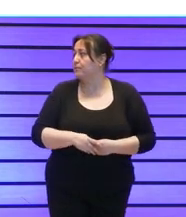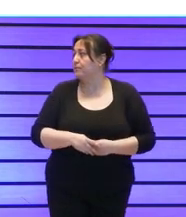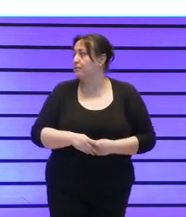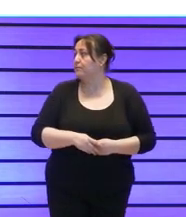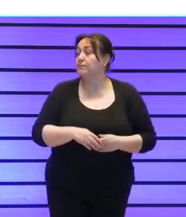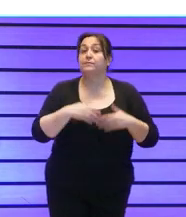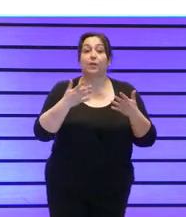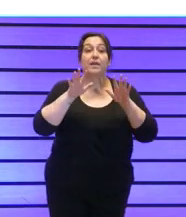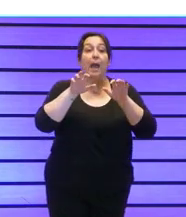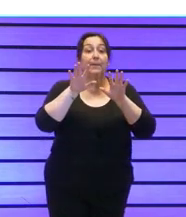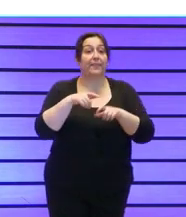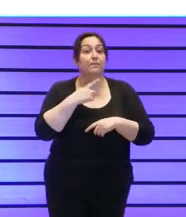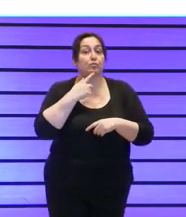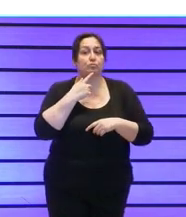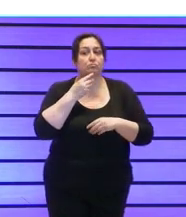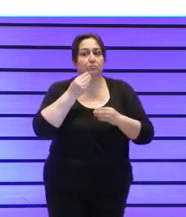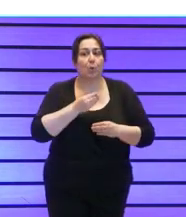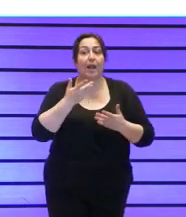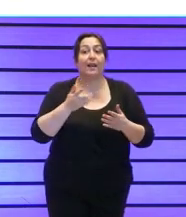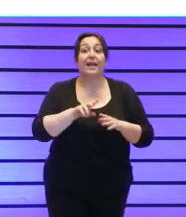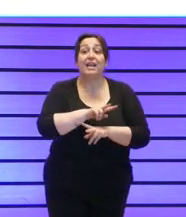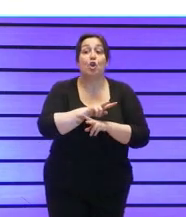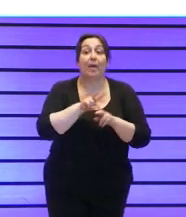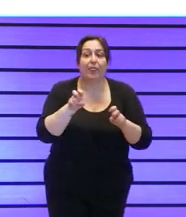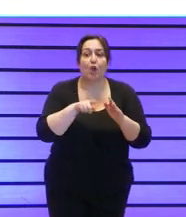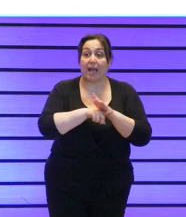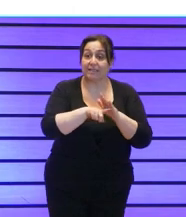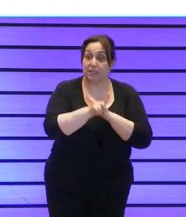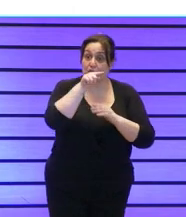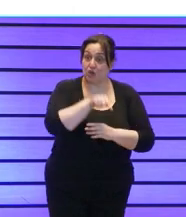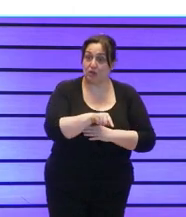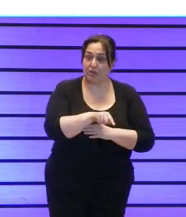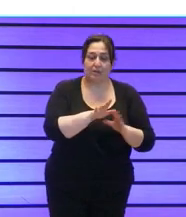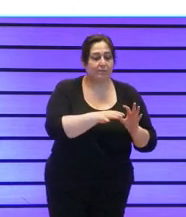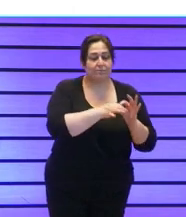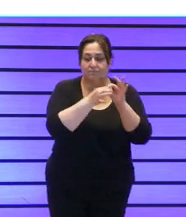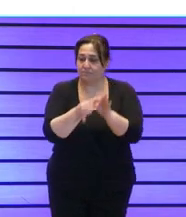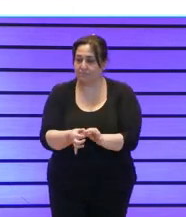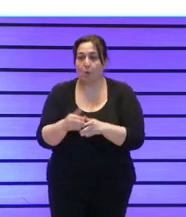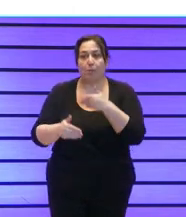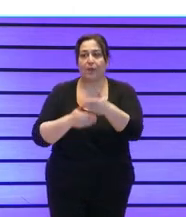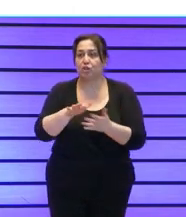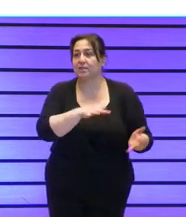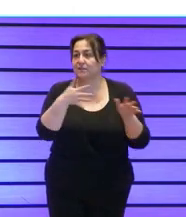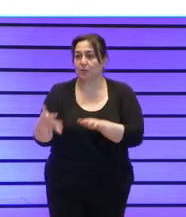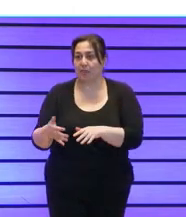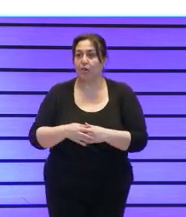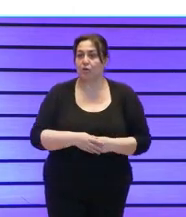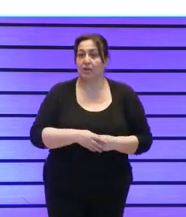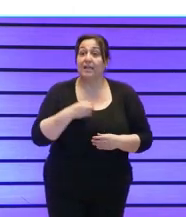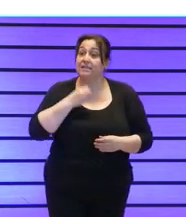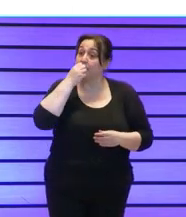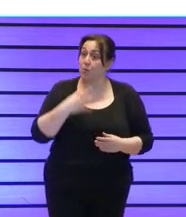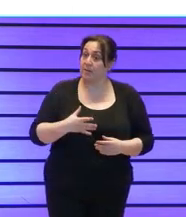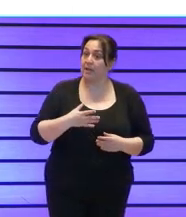así que aprendimos una lección y es que la innovación en la gestión es una pieza indisoluble de los procesos de transformación está muy bien